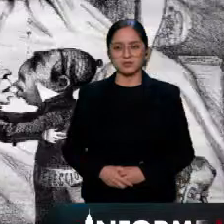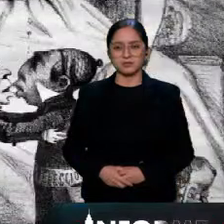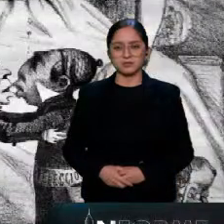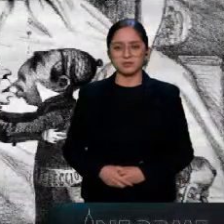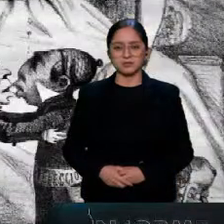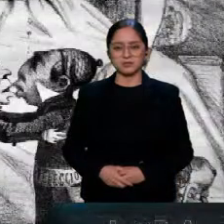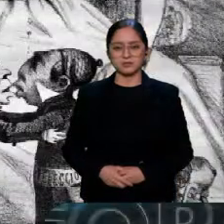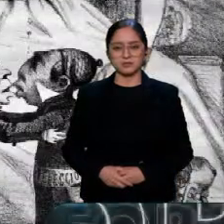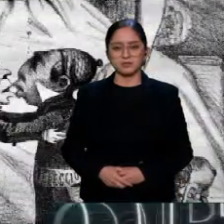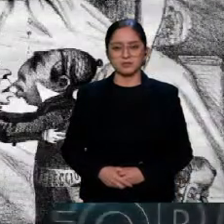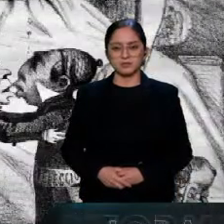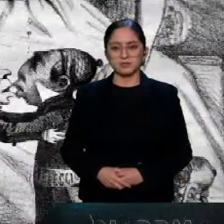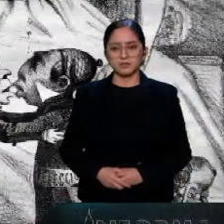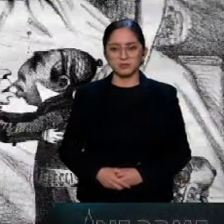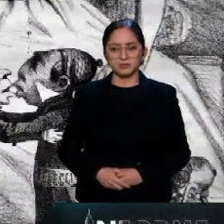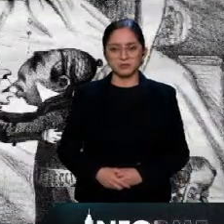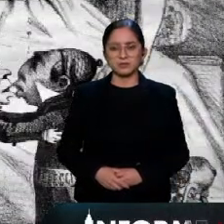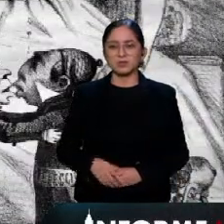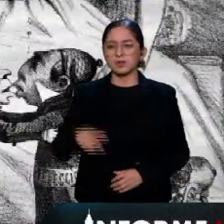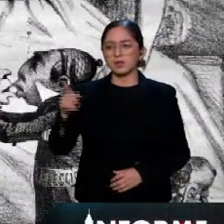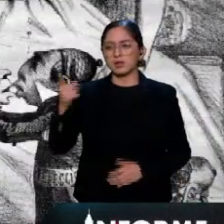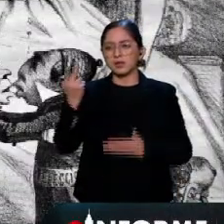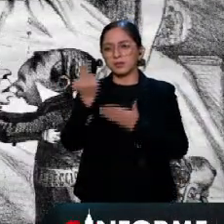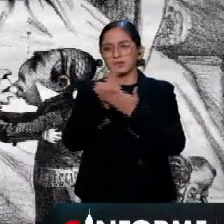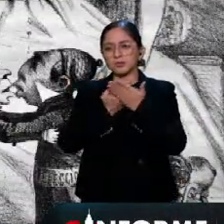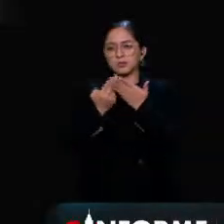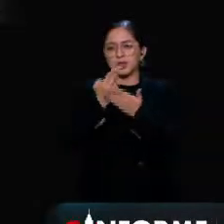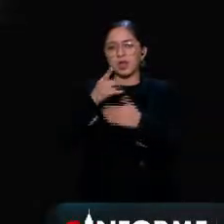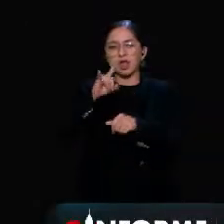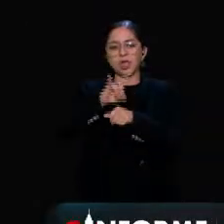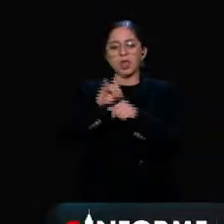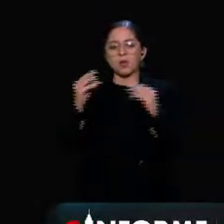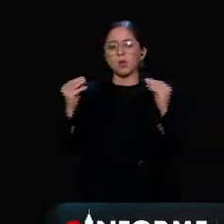lo dibujan dándose un beso en la boca con el robo de tejada